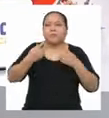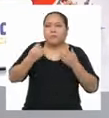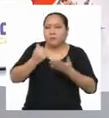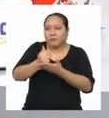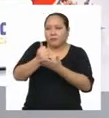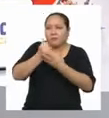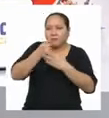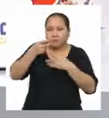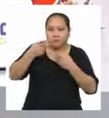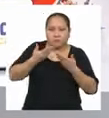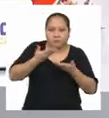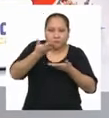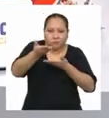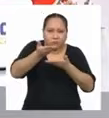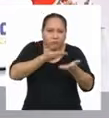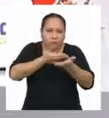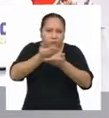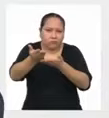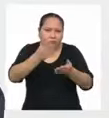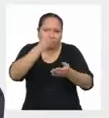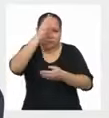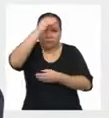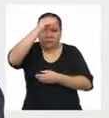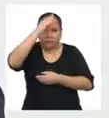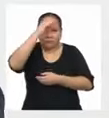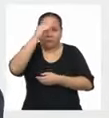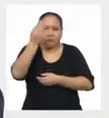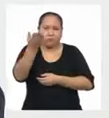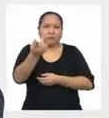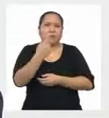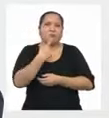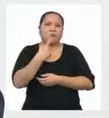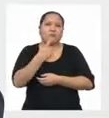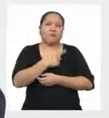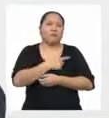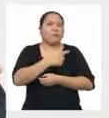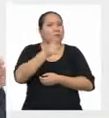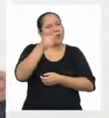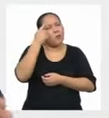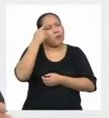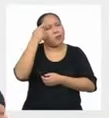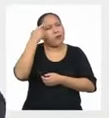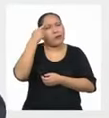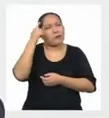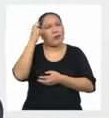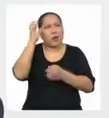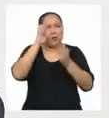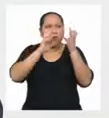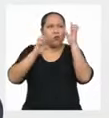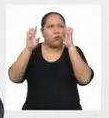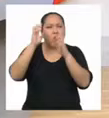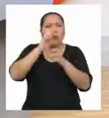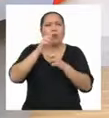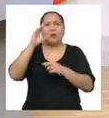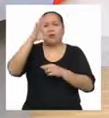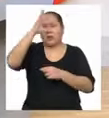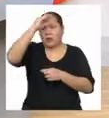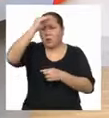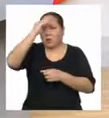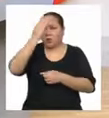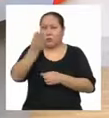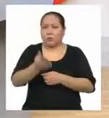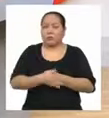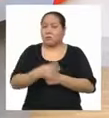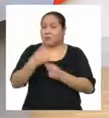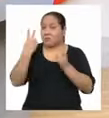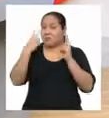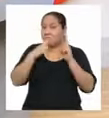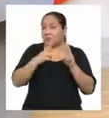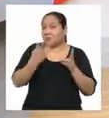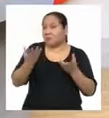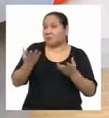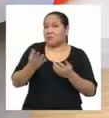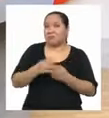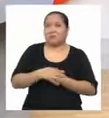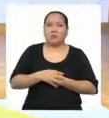Con las chicas y chicos De primero De secundaria ¿Crees que haya dudas Entre las chicas y chicos? Veamos